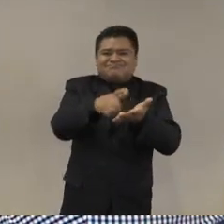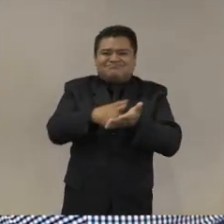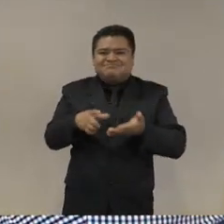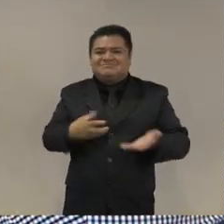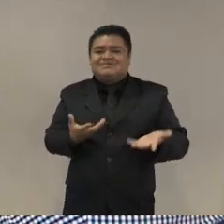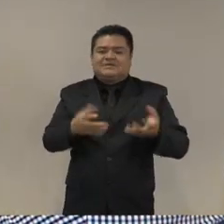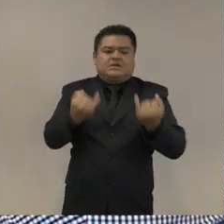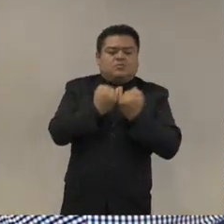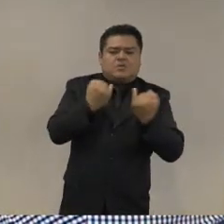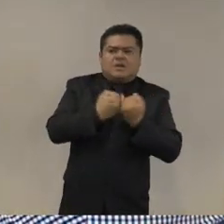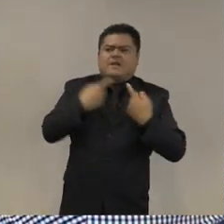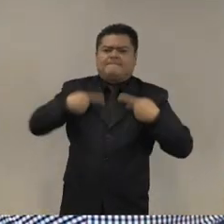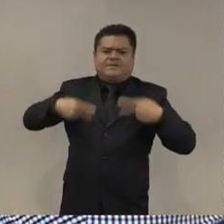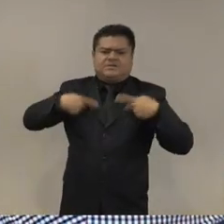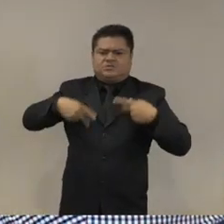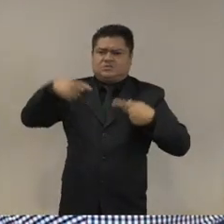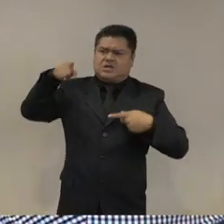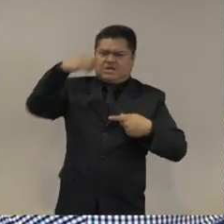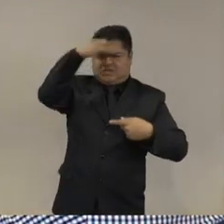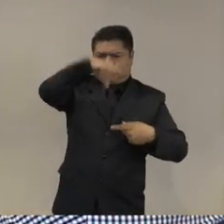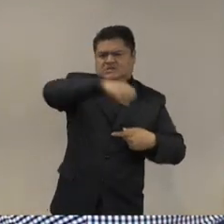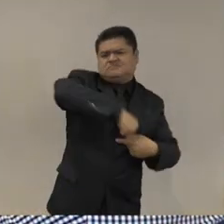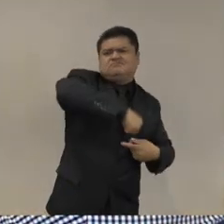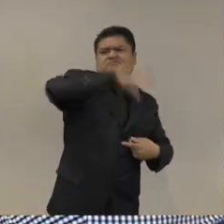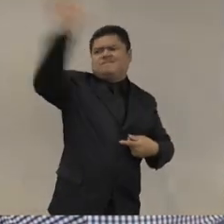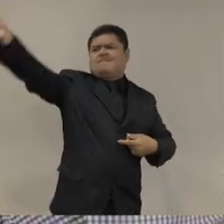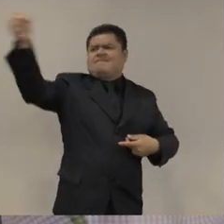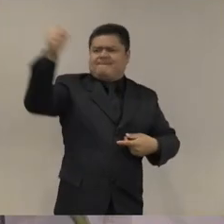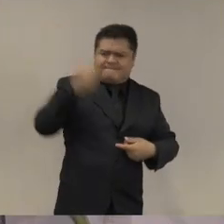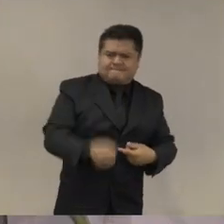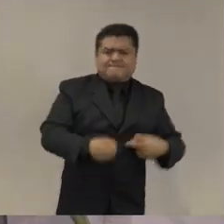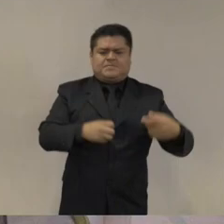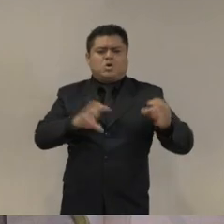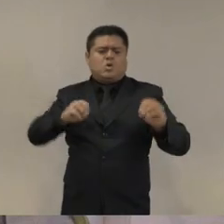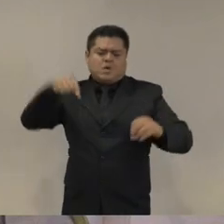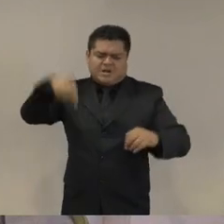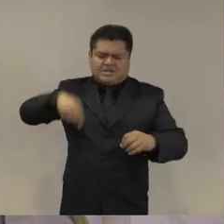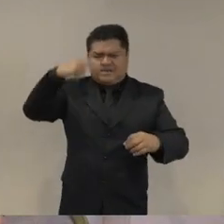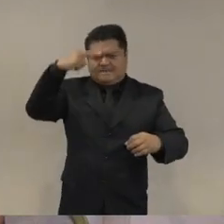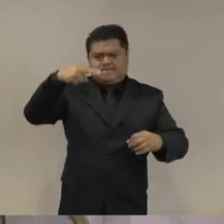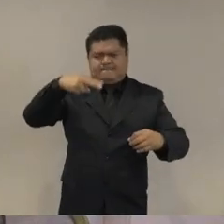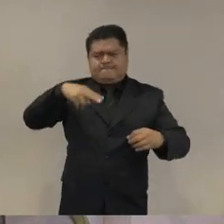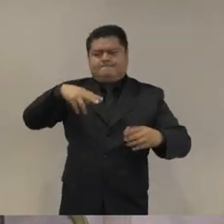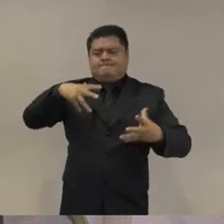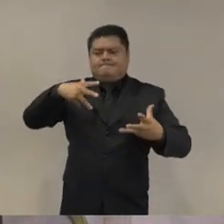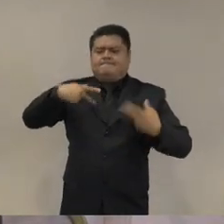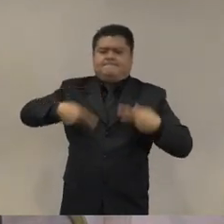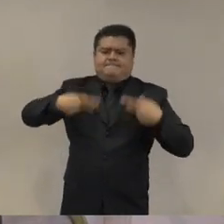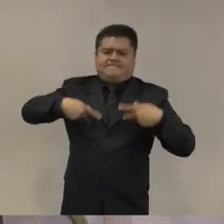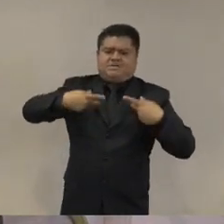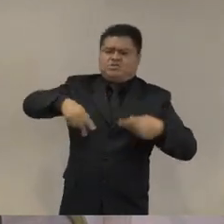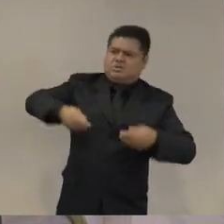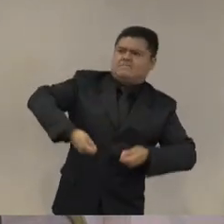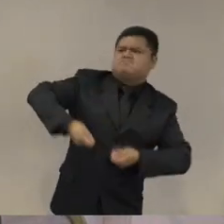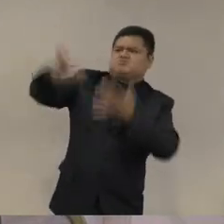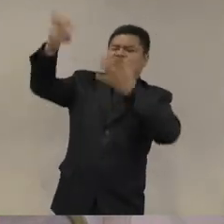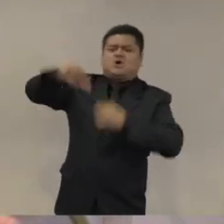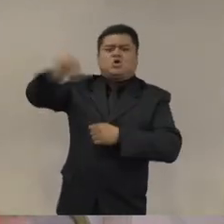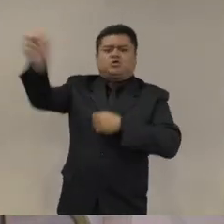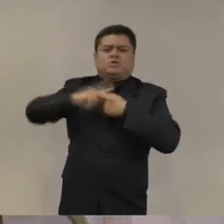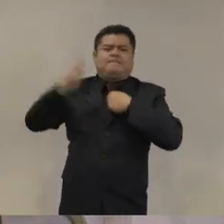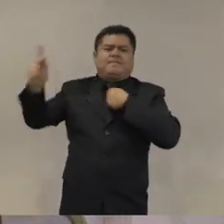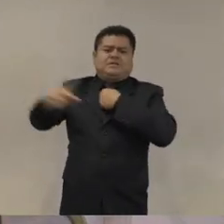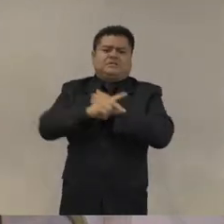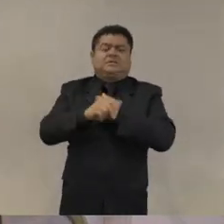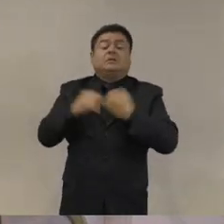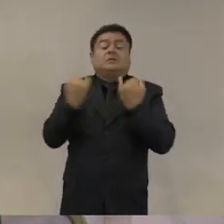luego también la certificación otro instrumento poderosísimo del gobierno de Estados Unidos para doblegar